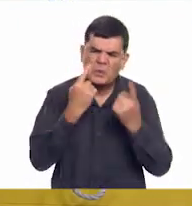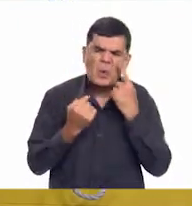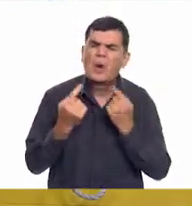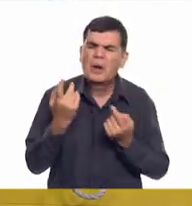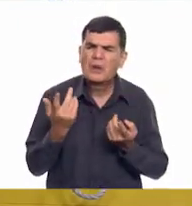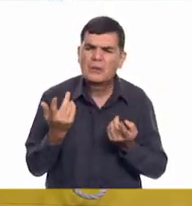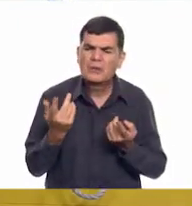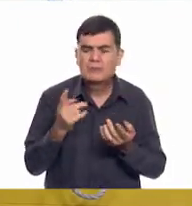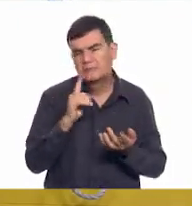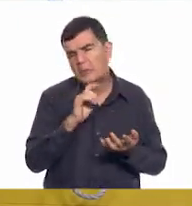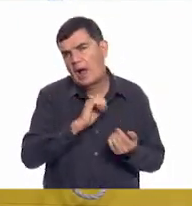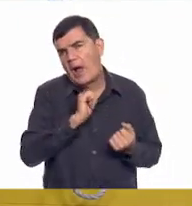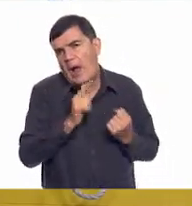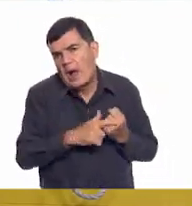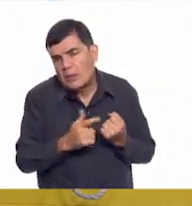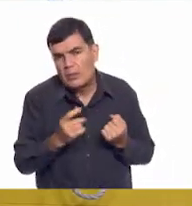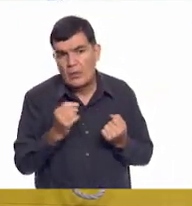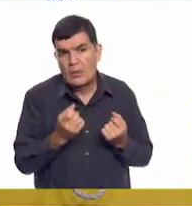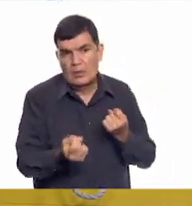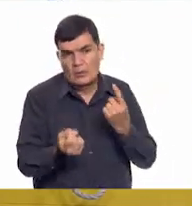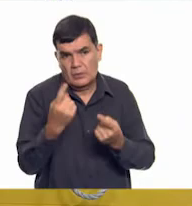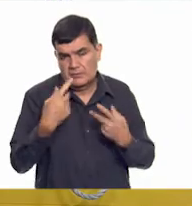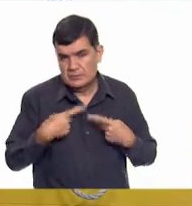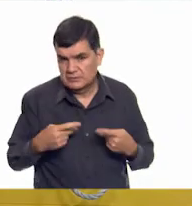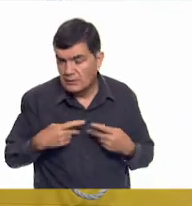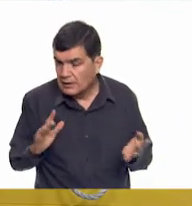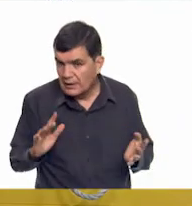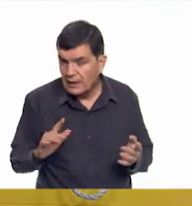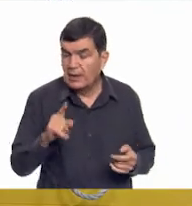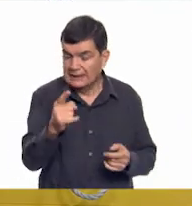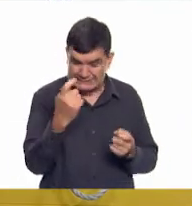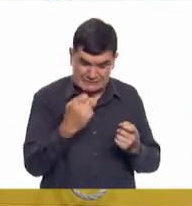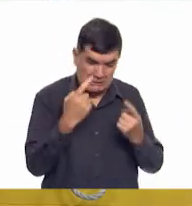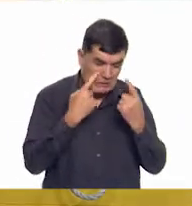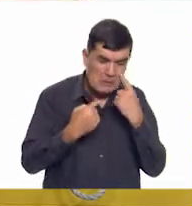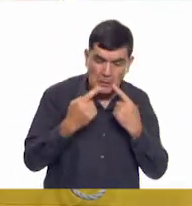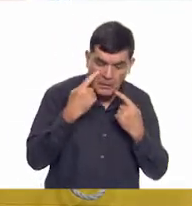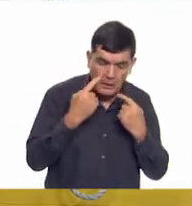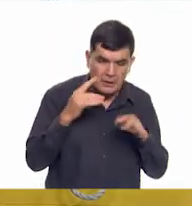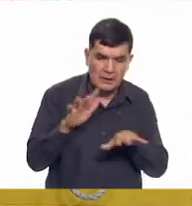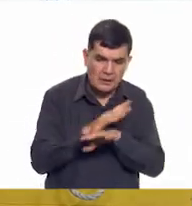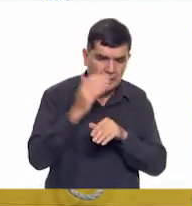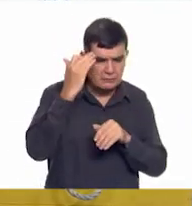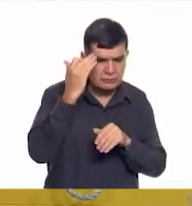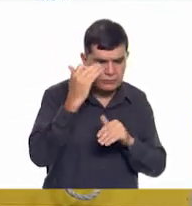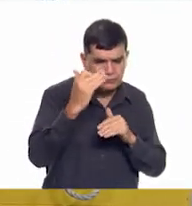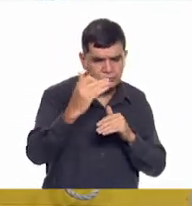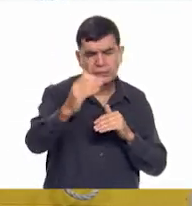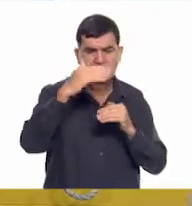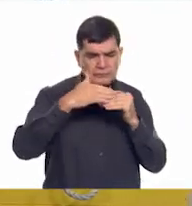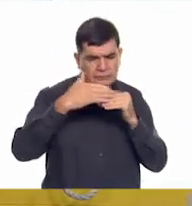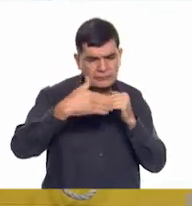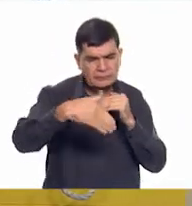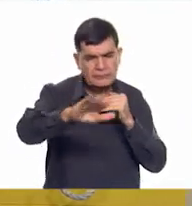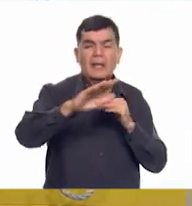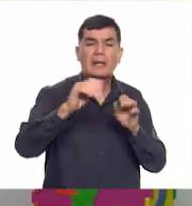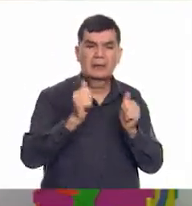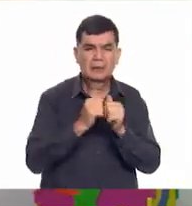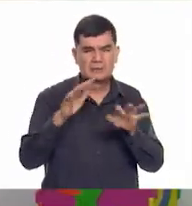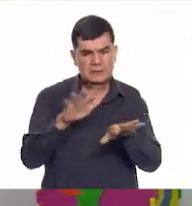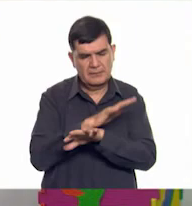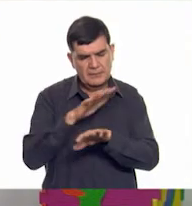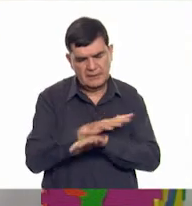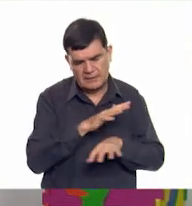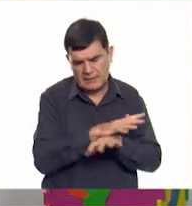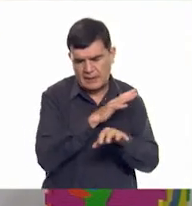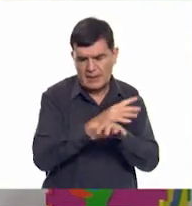Lloramos por algo o por alguien. Eso por lo que lloramos cambia con el tiempo y con las experiencias. En las